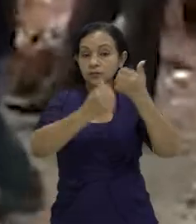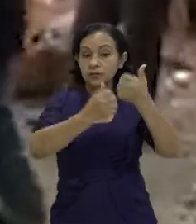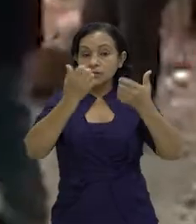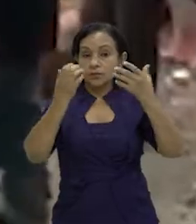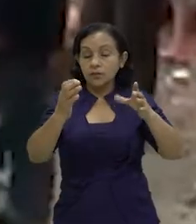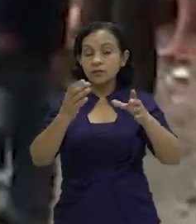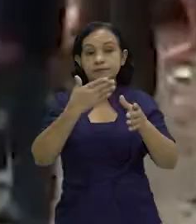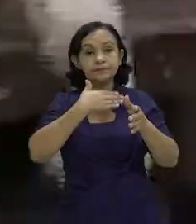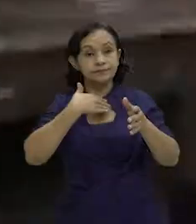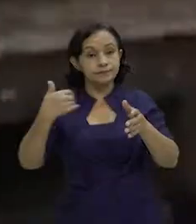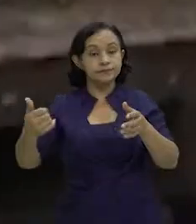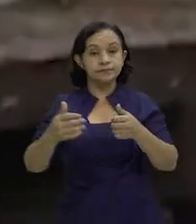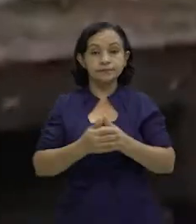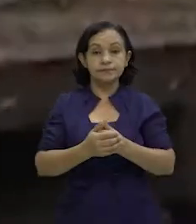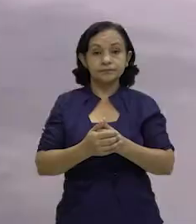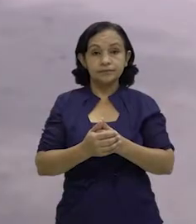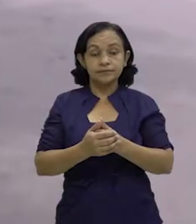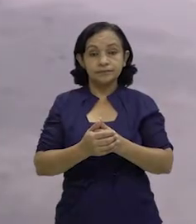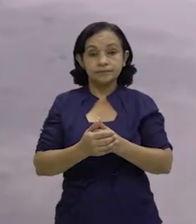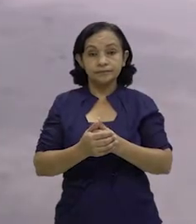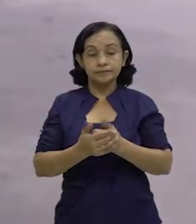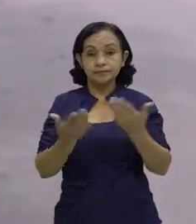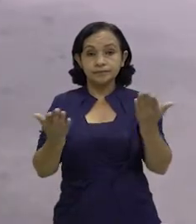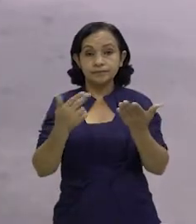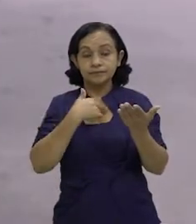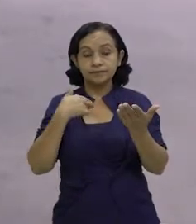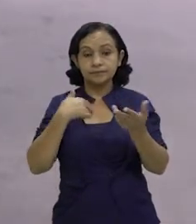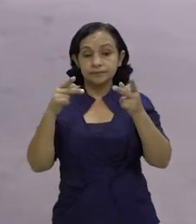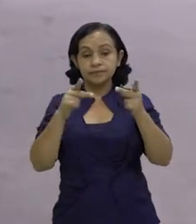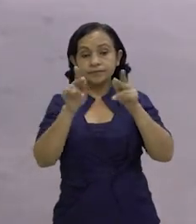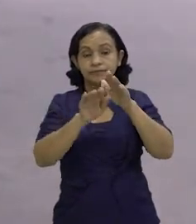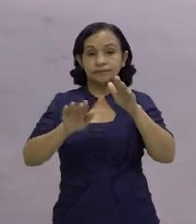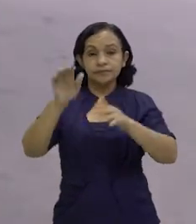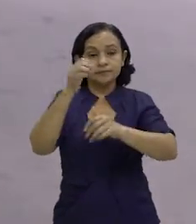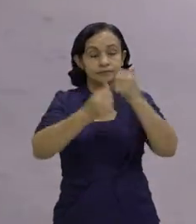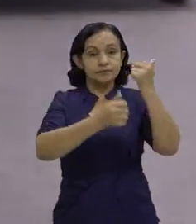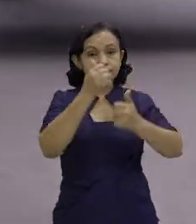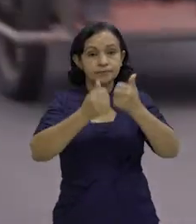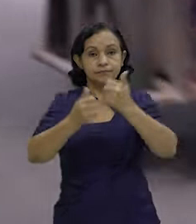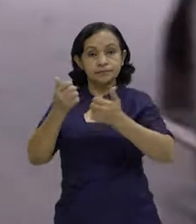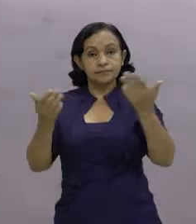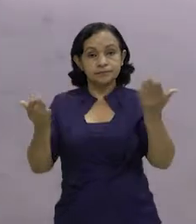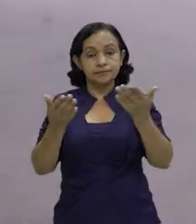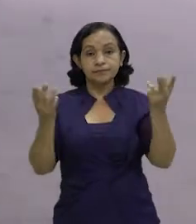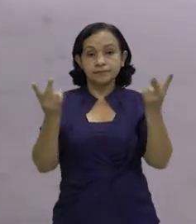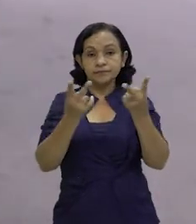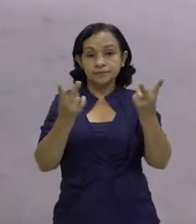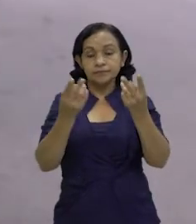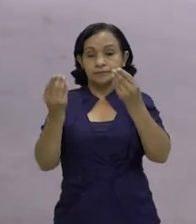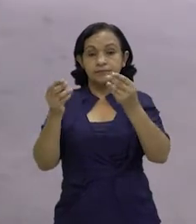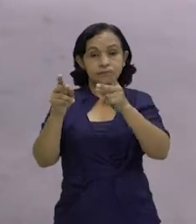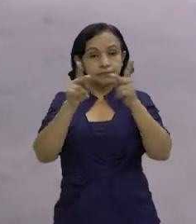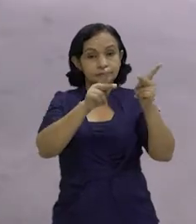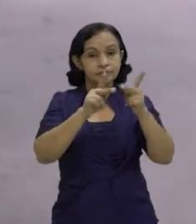puede afectar, entonces procurar no ser una persona más que afecte el vivir